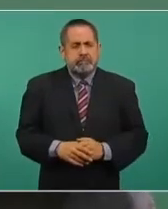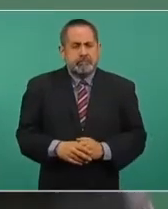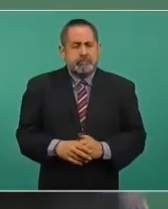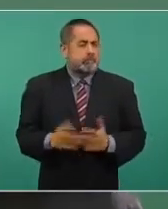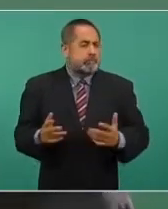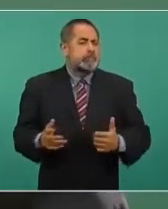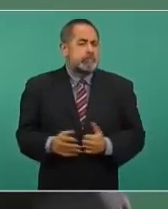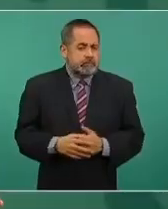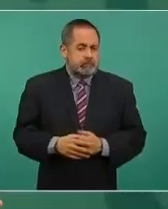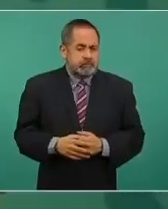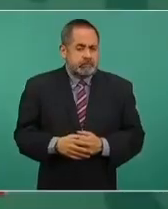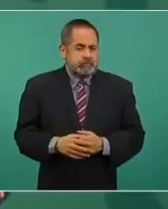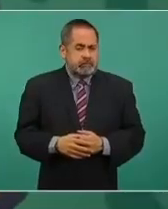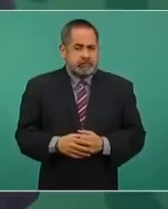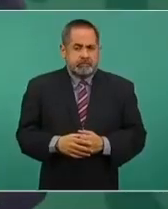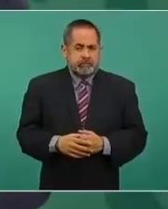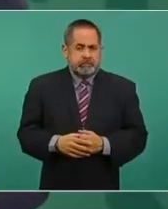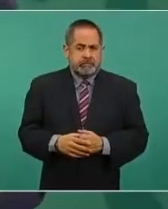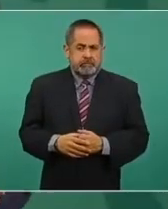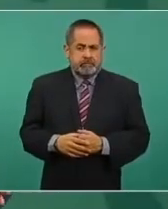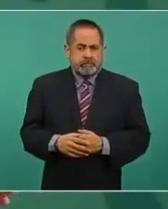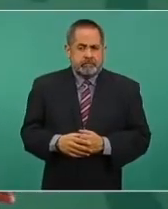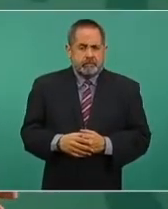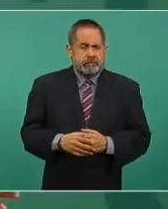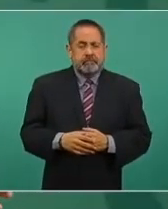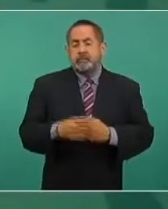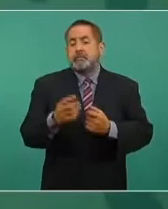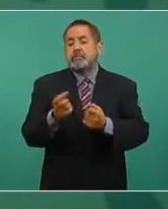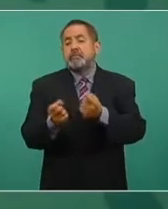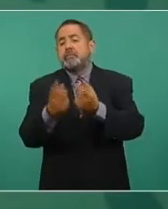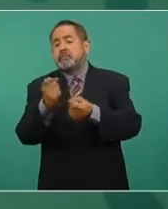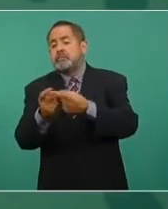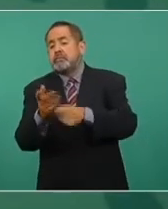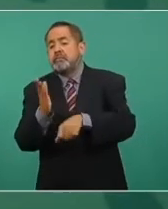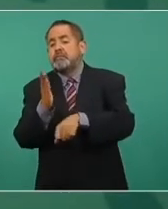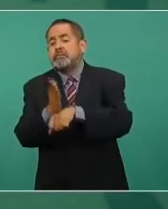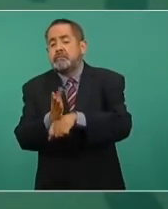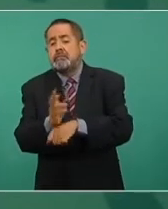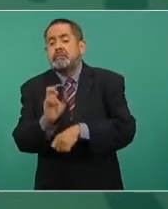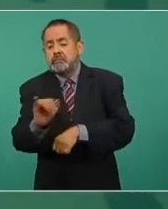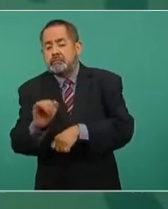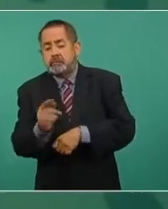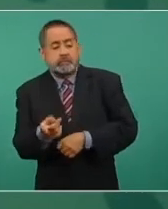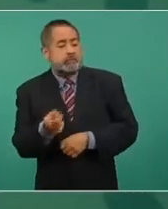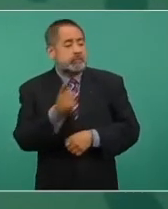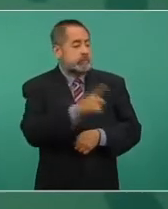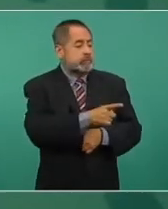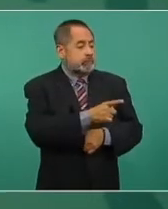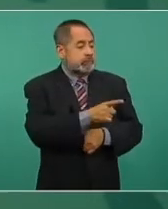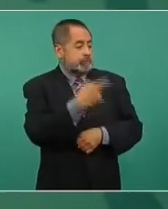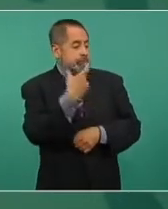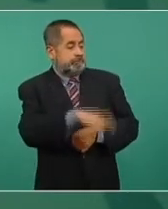¿Por qué nada más se va a castigar a los pobres,